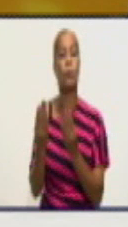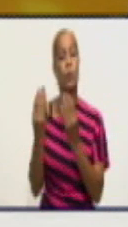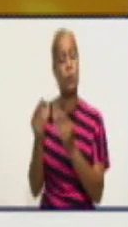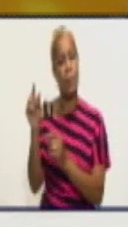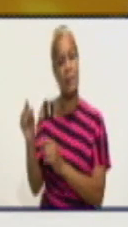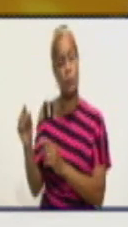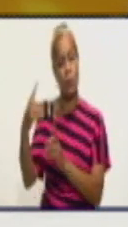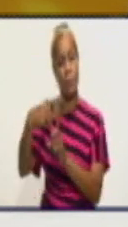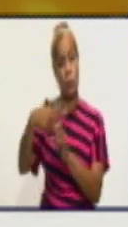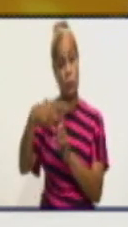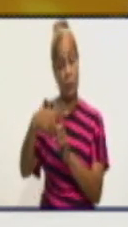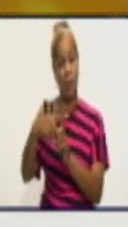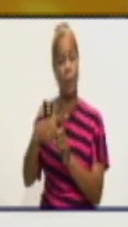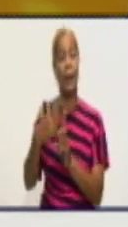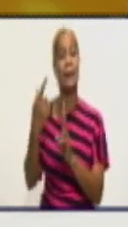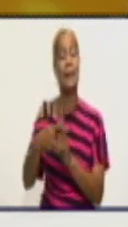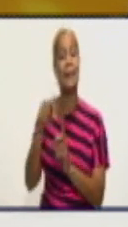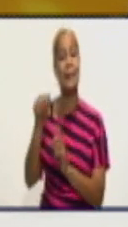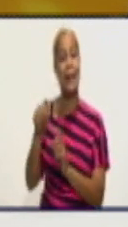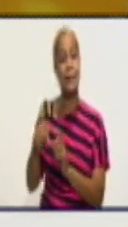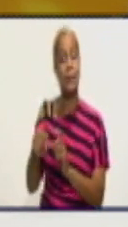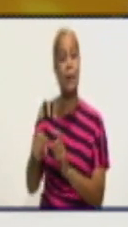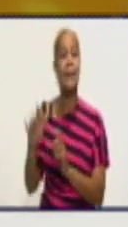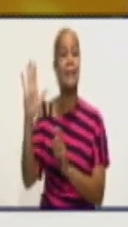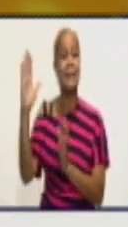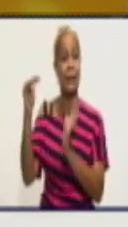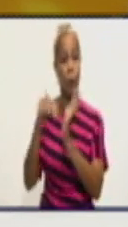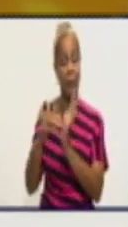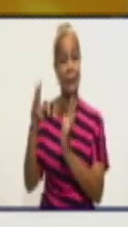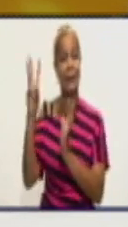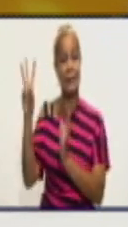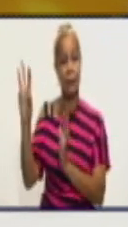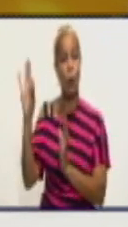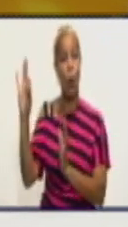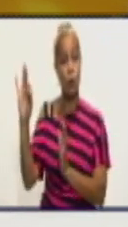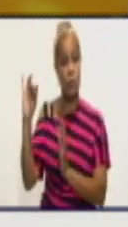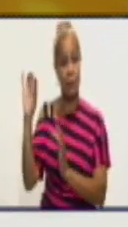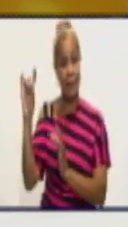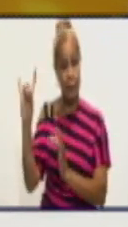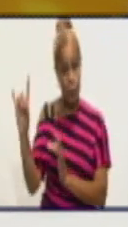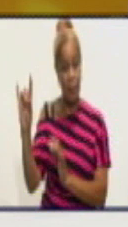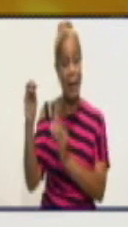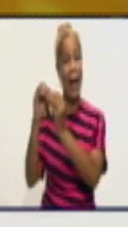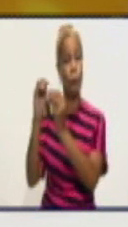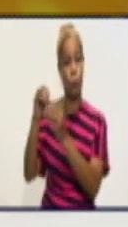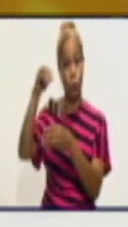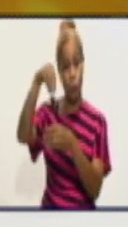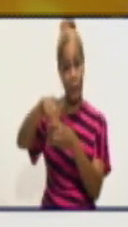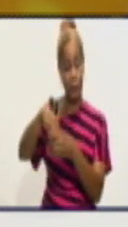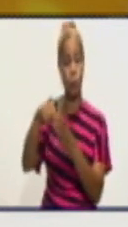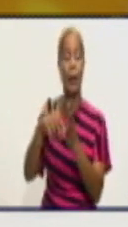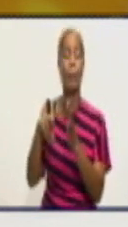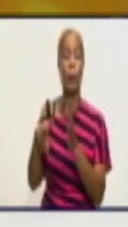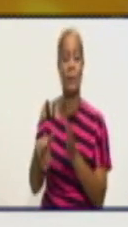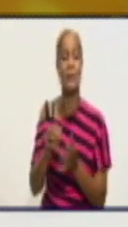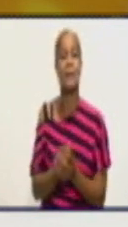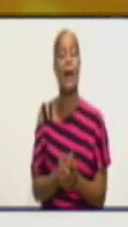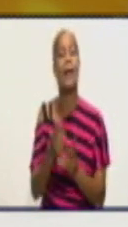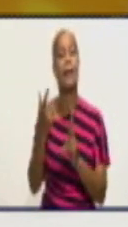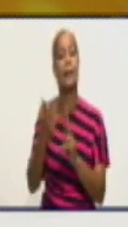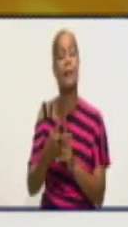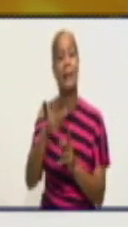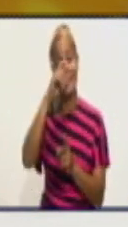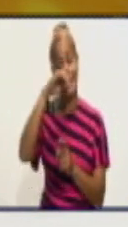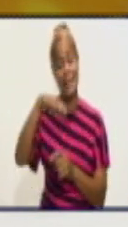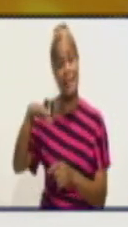COVID. De ellos, 5,689 son autóctonos y 276 viajeros. En la edad